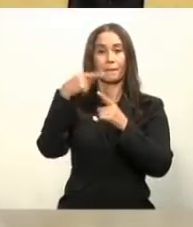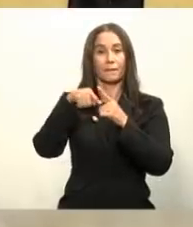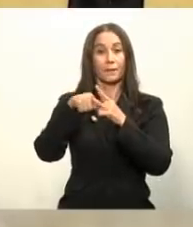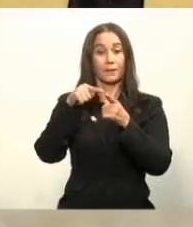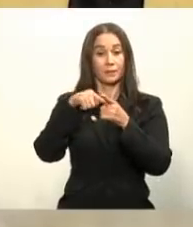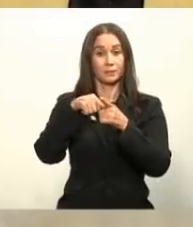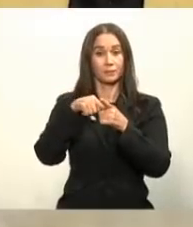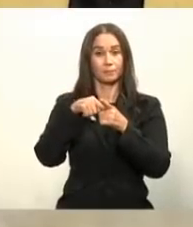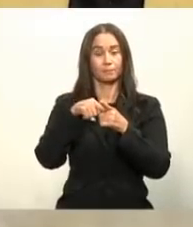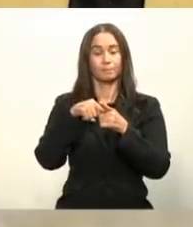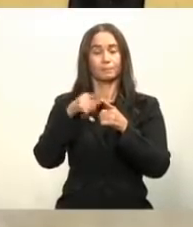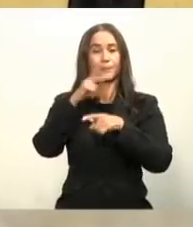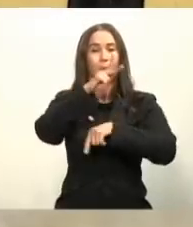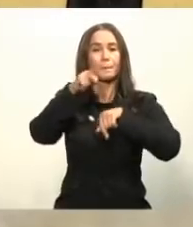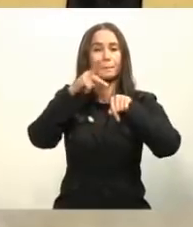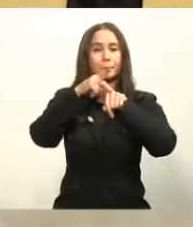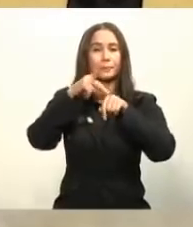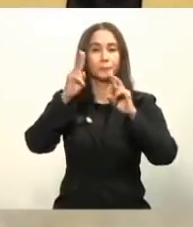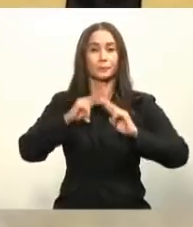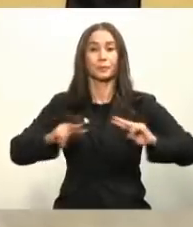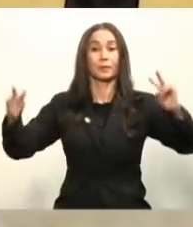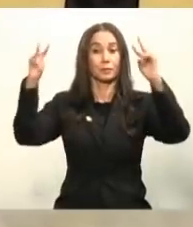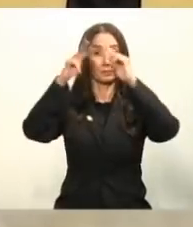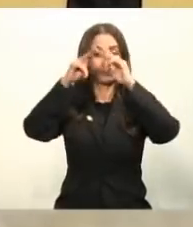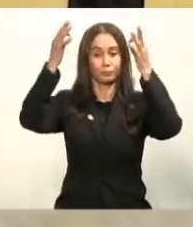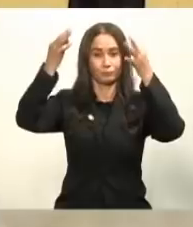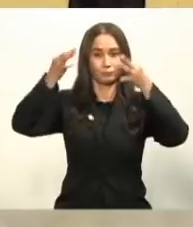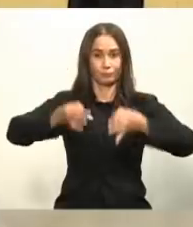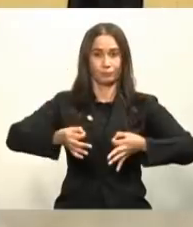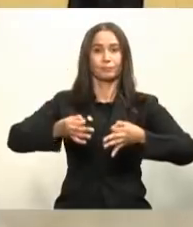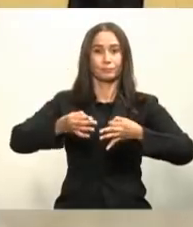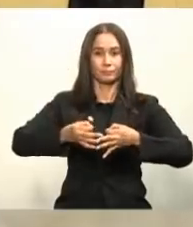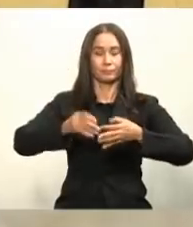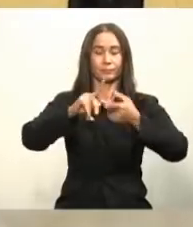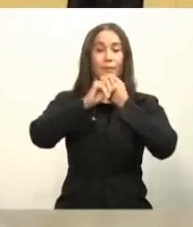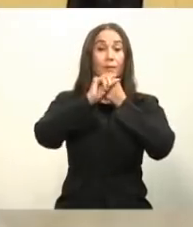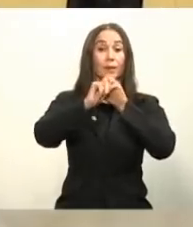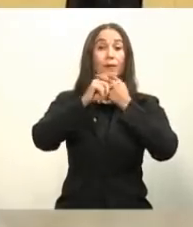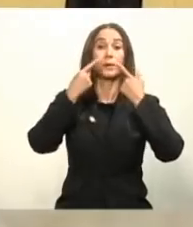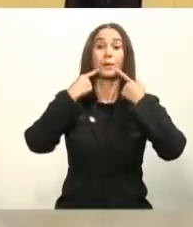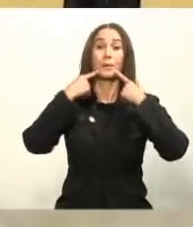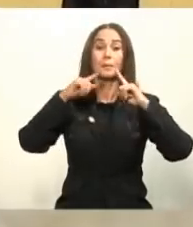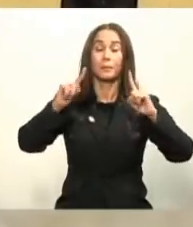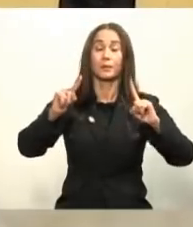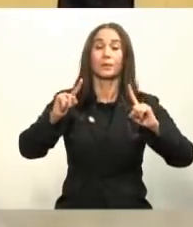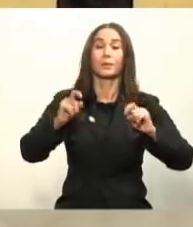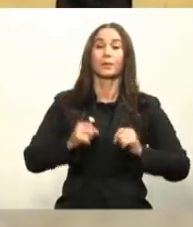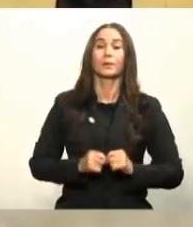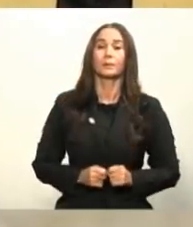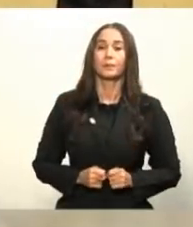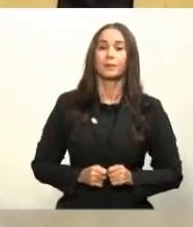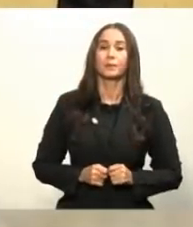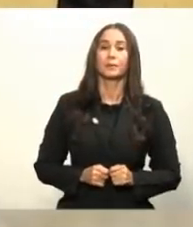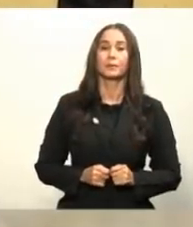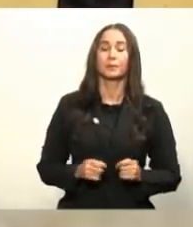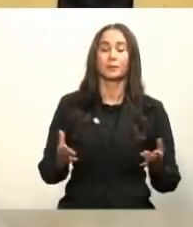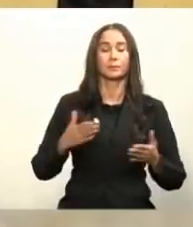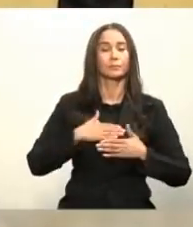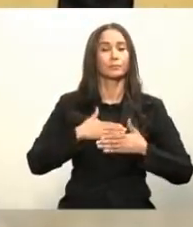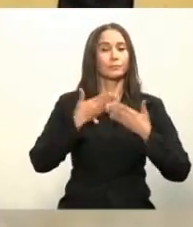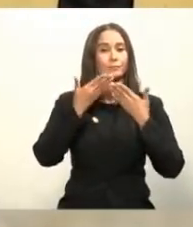patriótica una victoria definitiva. Amigos de la prensa, estamos en la mejor